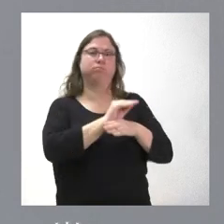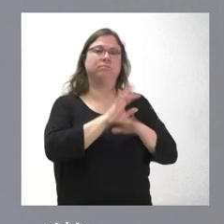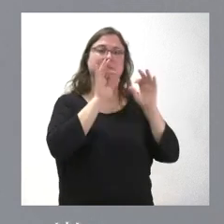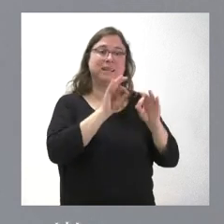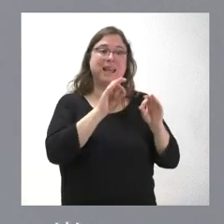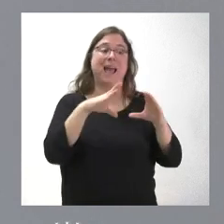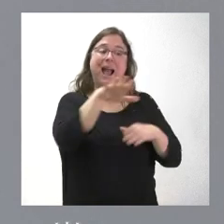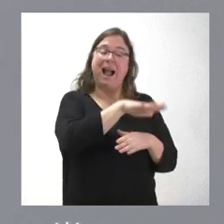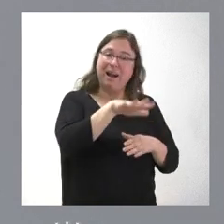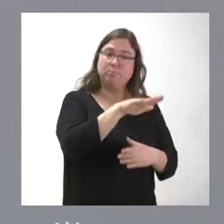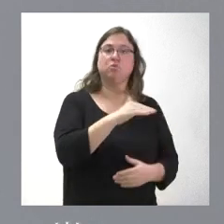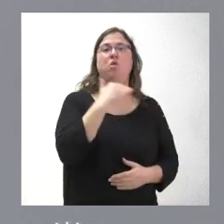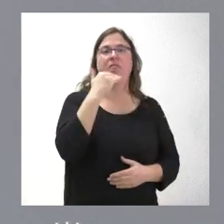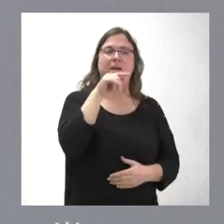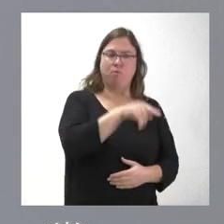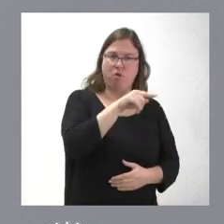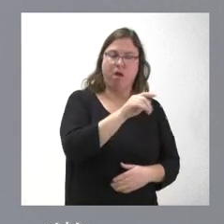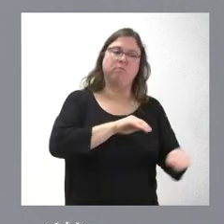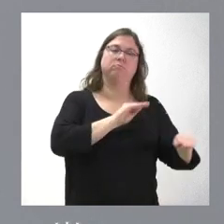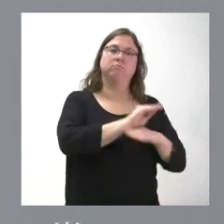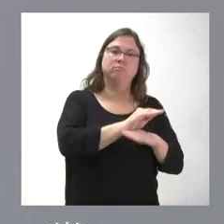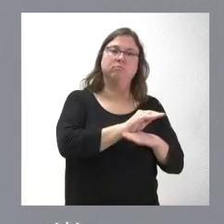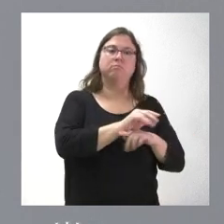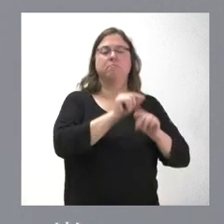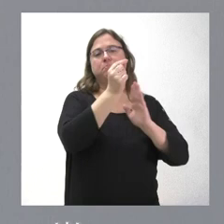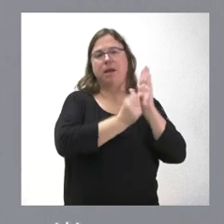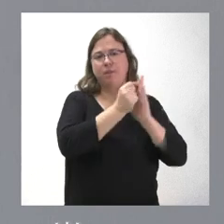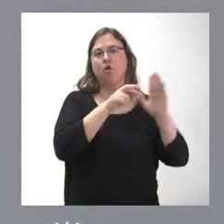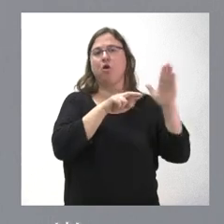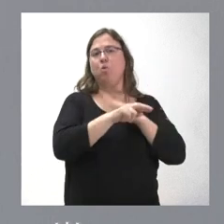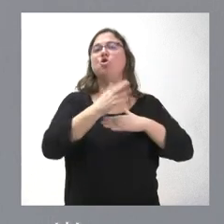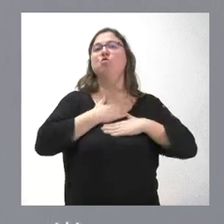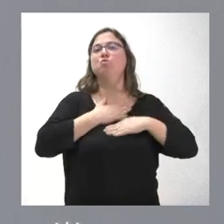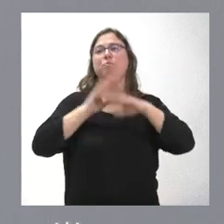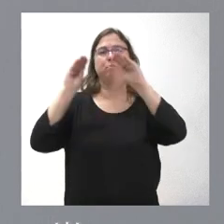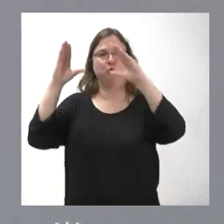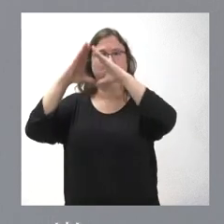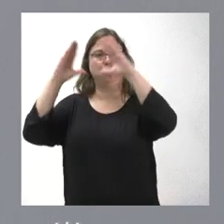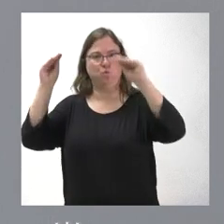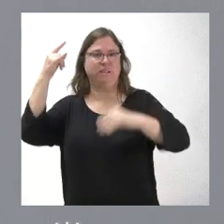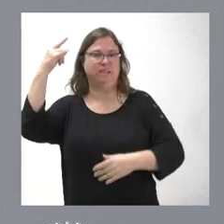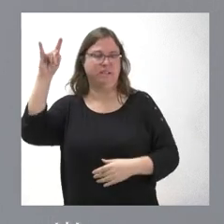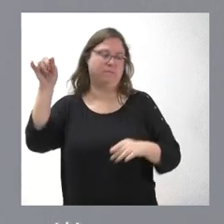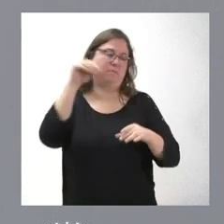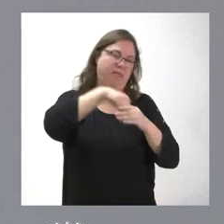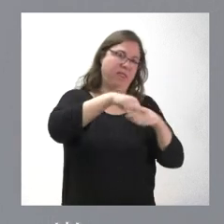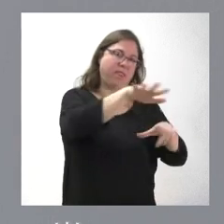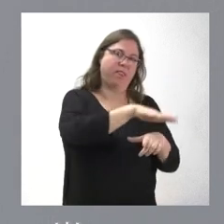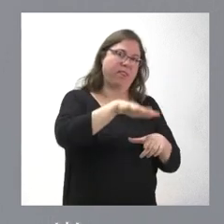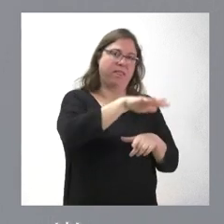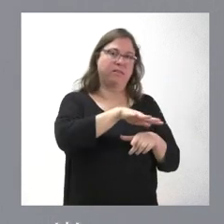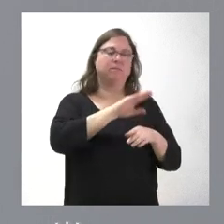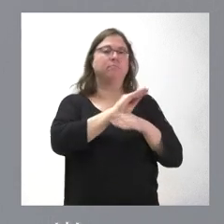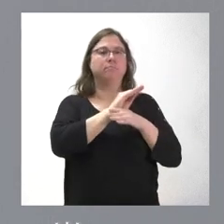desde el campus de Zamora puedan utilizarse medios y recursos de la propia universidad en los términos que se establezcan. La ayuda nuestra es el AERI Institut,